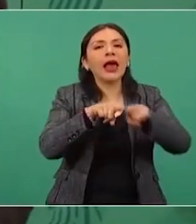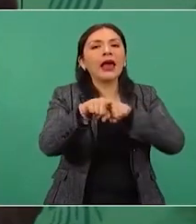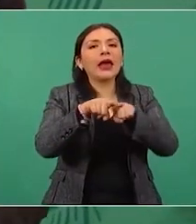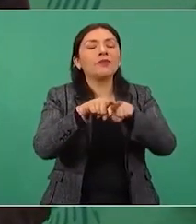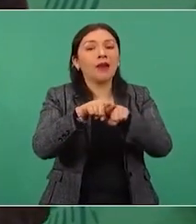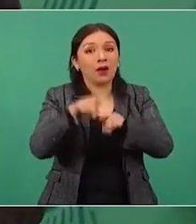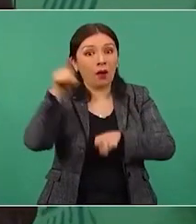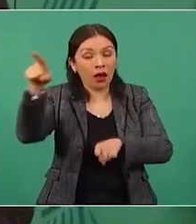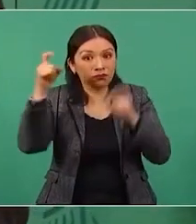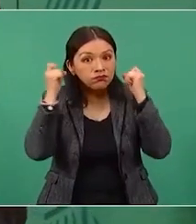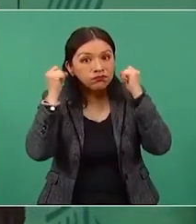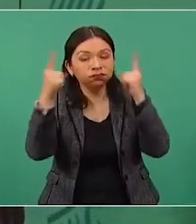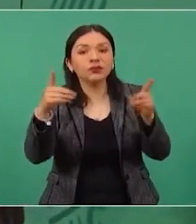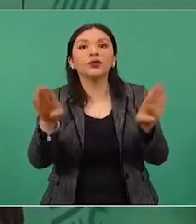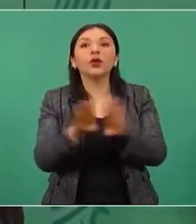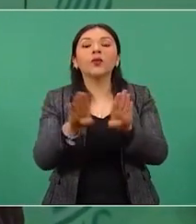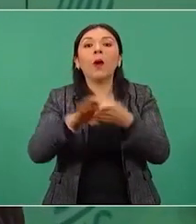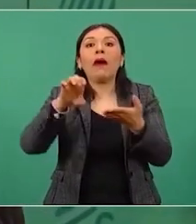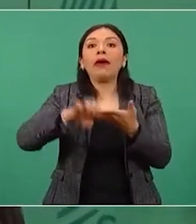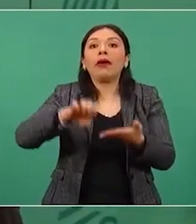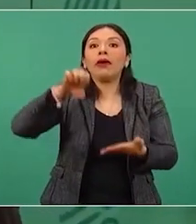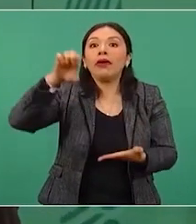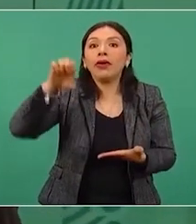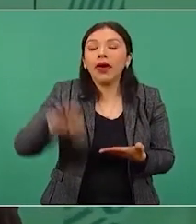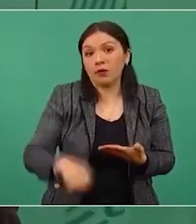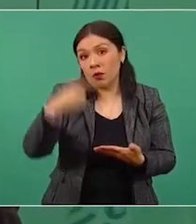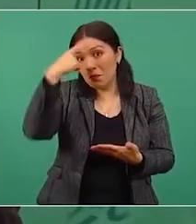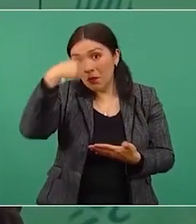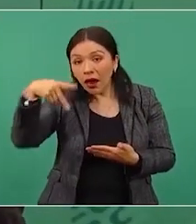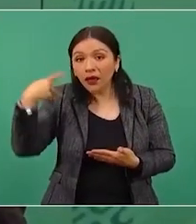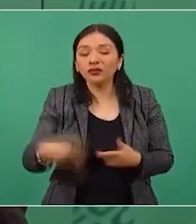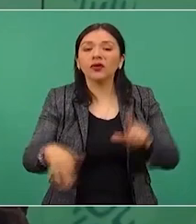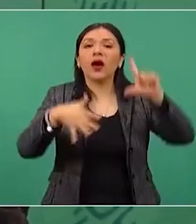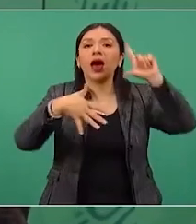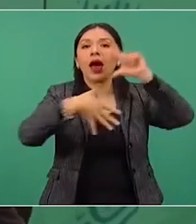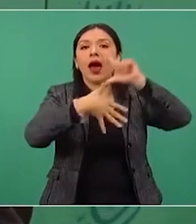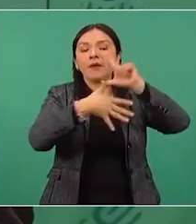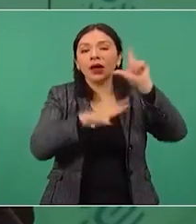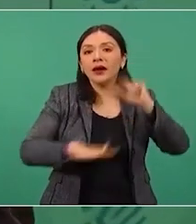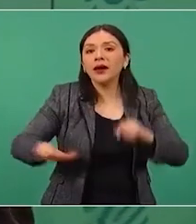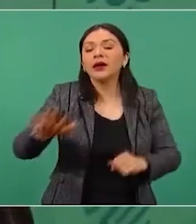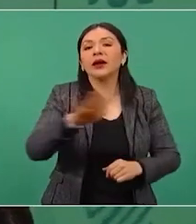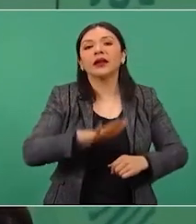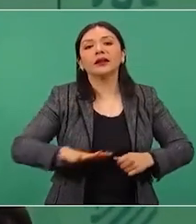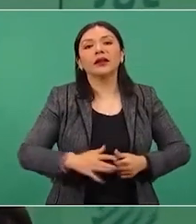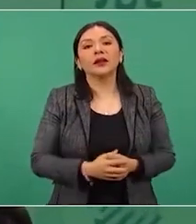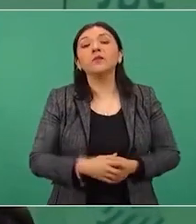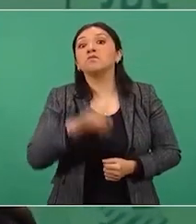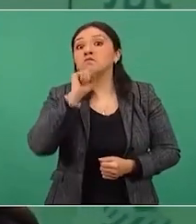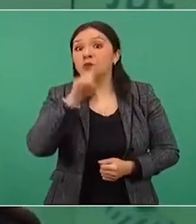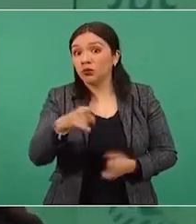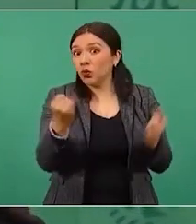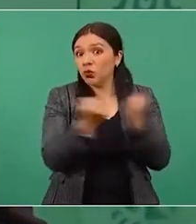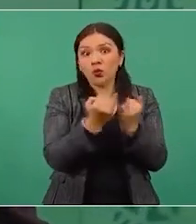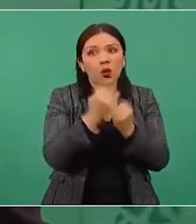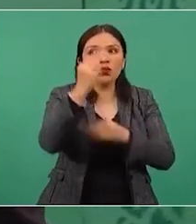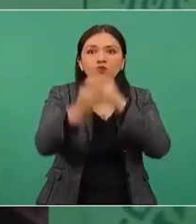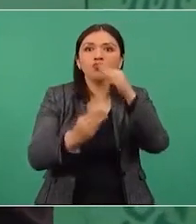para la América Latina y para el mundo.